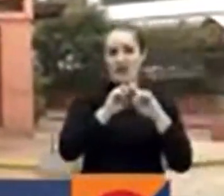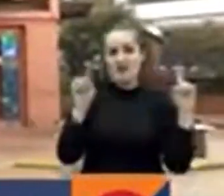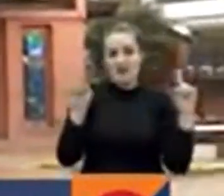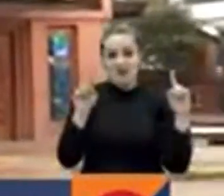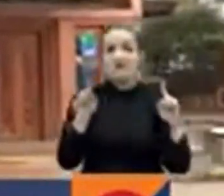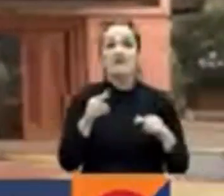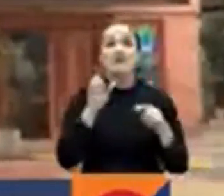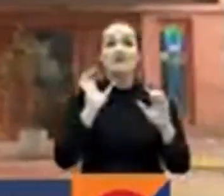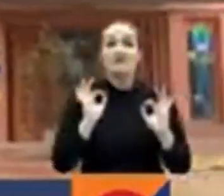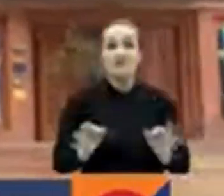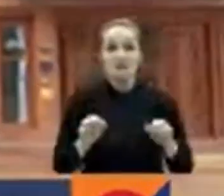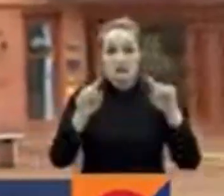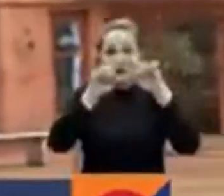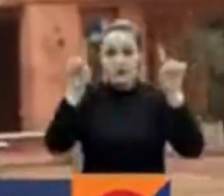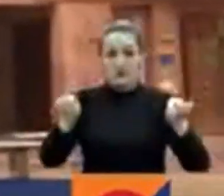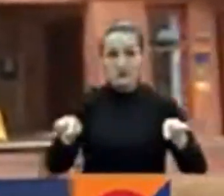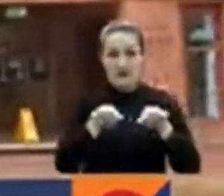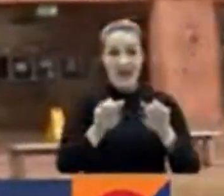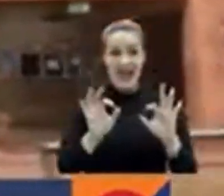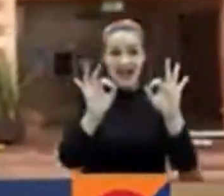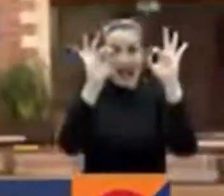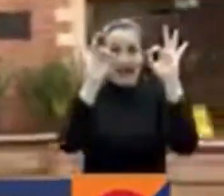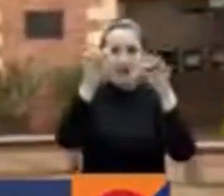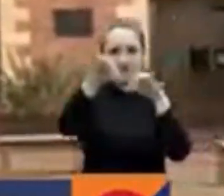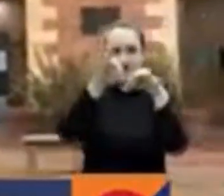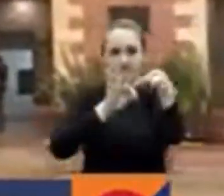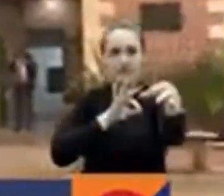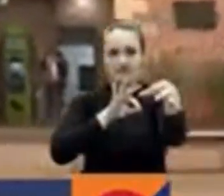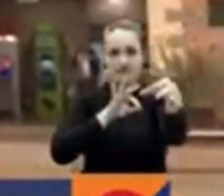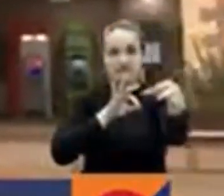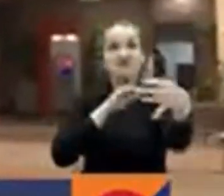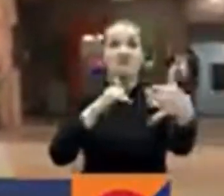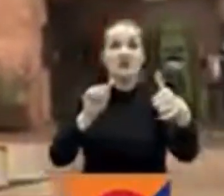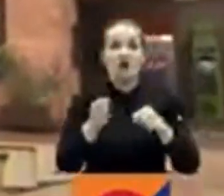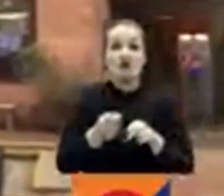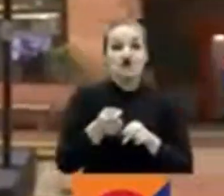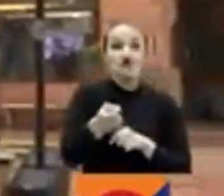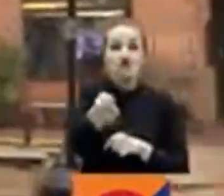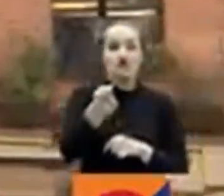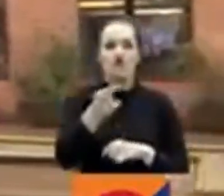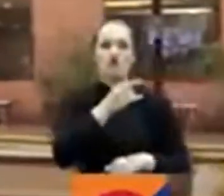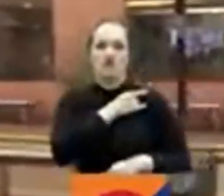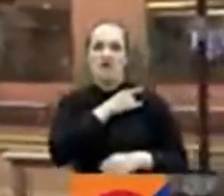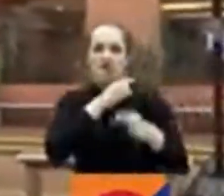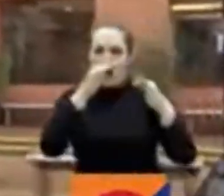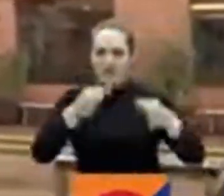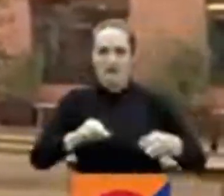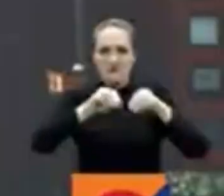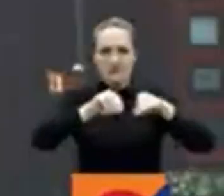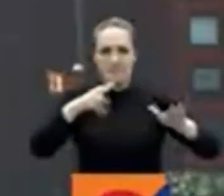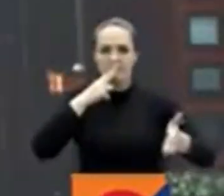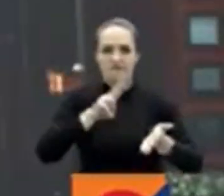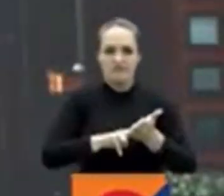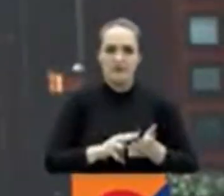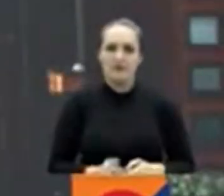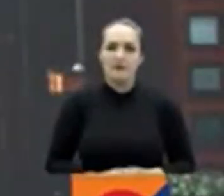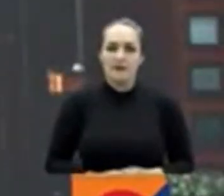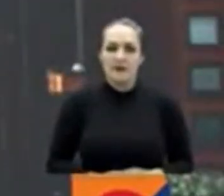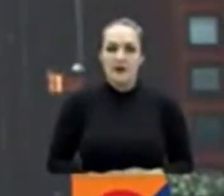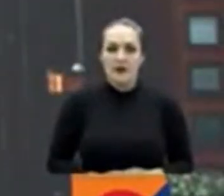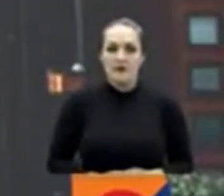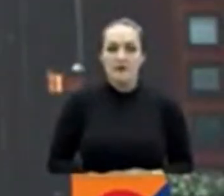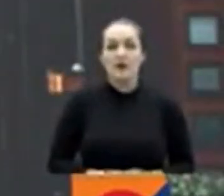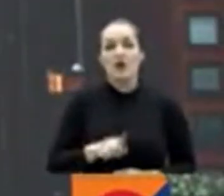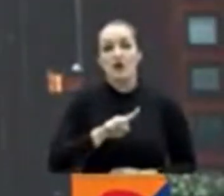acreditación de alta calidad para los próximos minutos la universidad emitirá un comunicado oficial 12